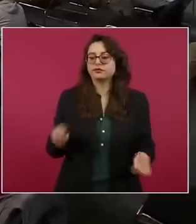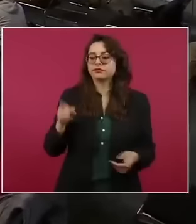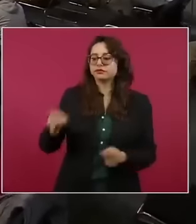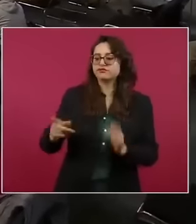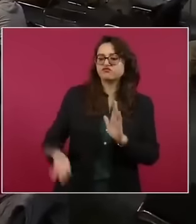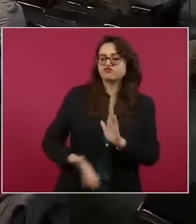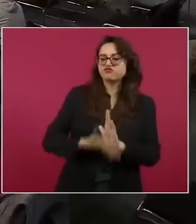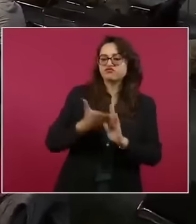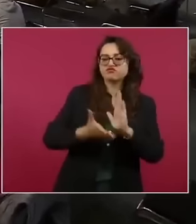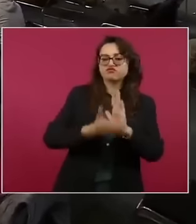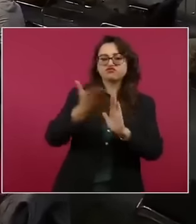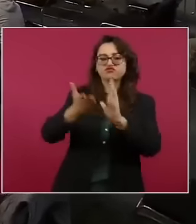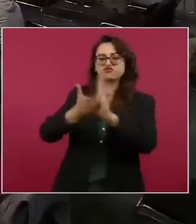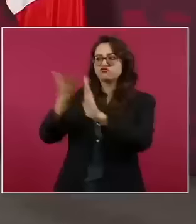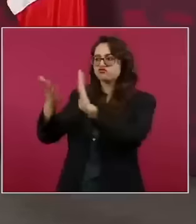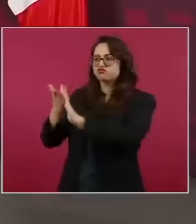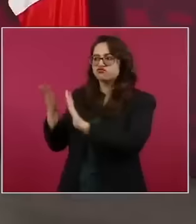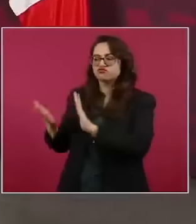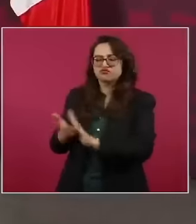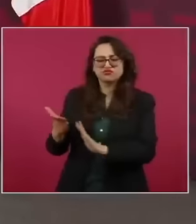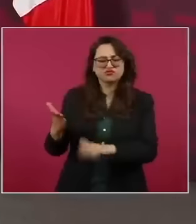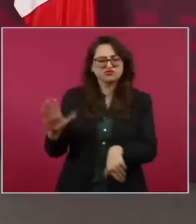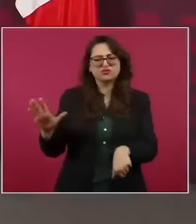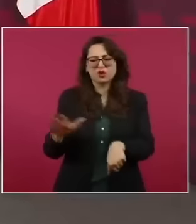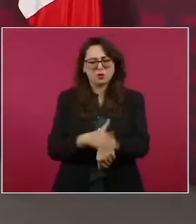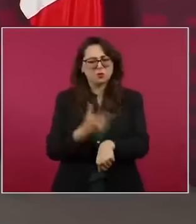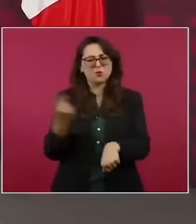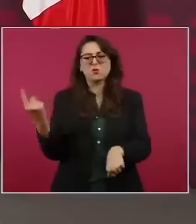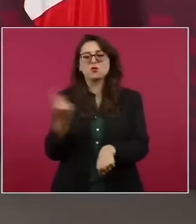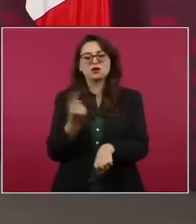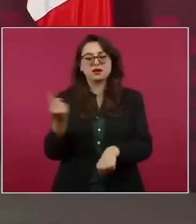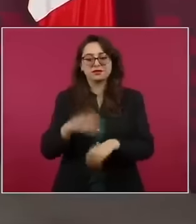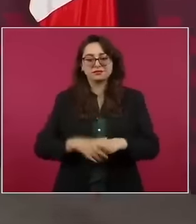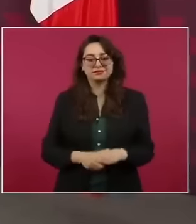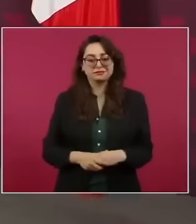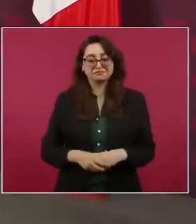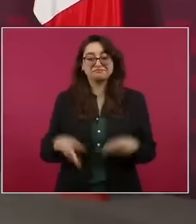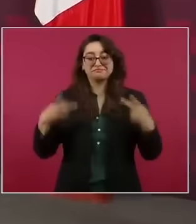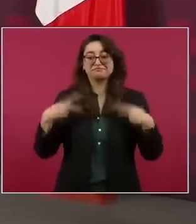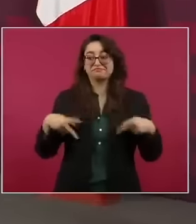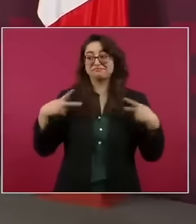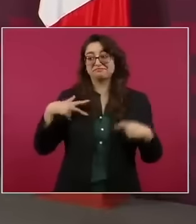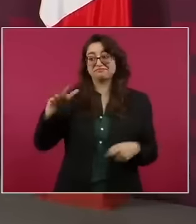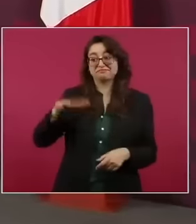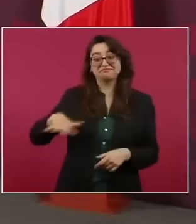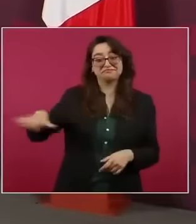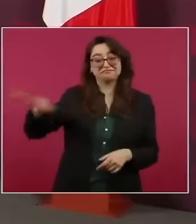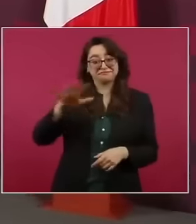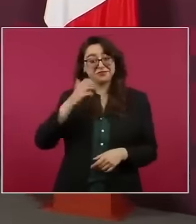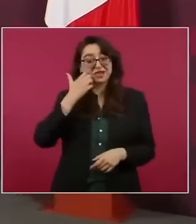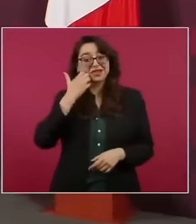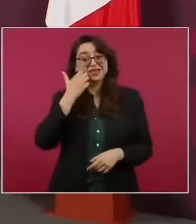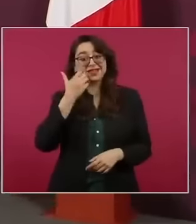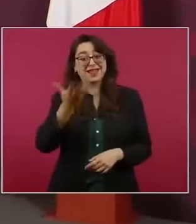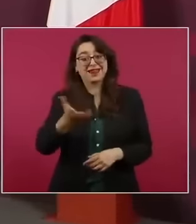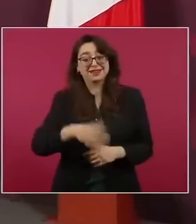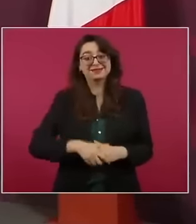por el apoyo de la gente, del pueblo. Imagínense